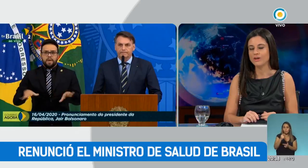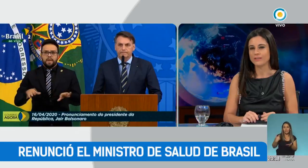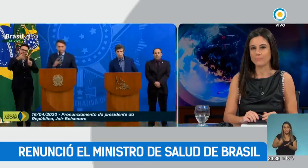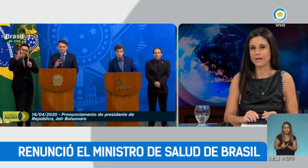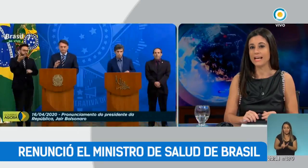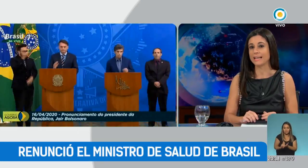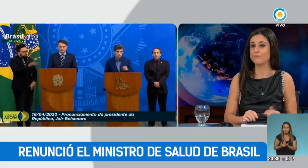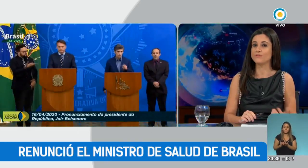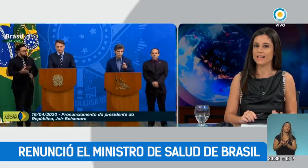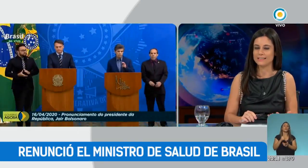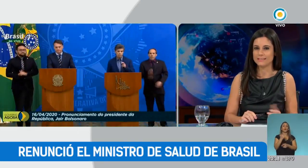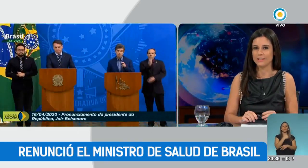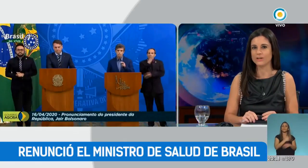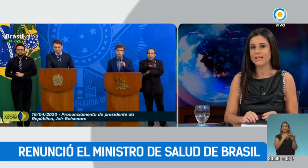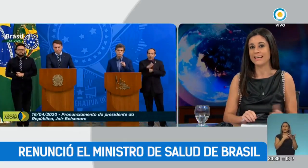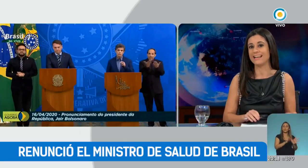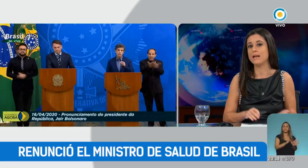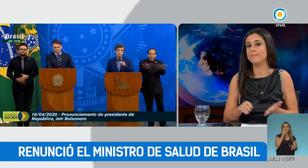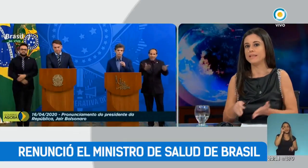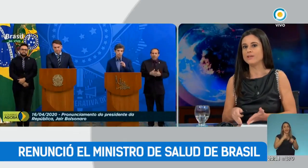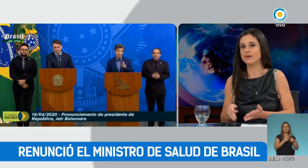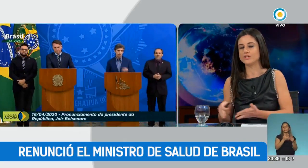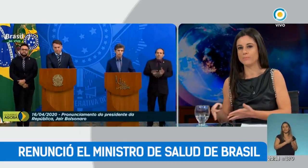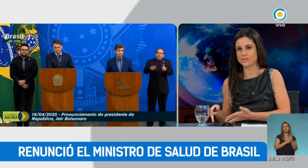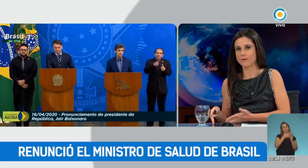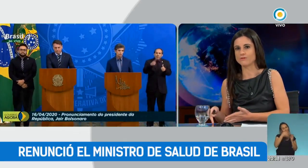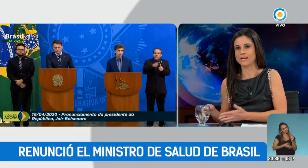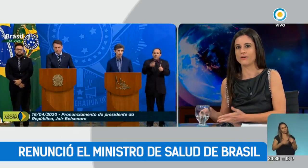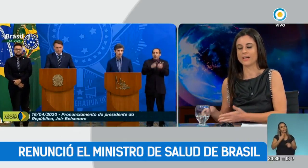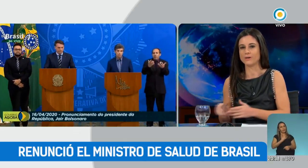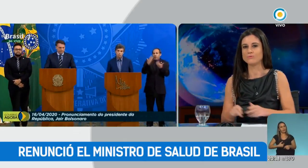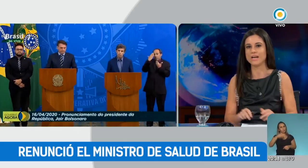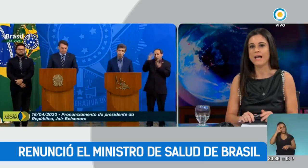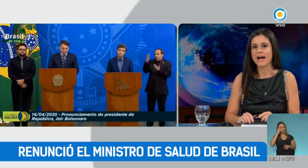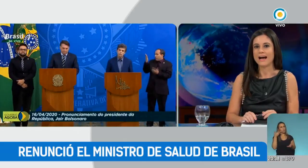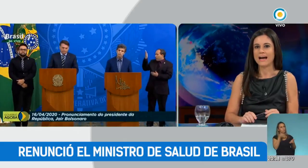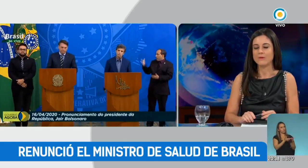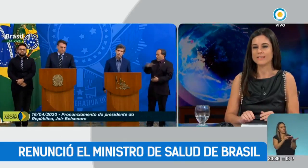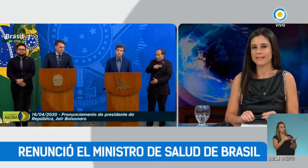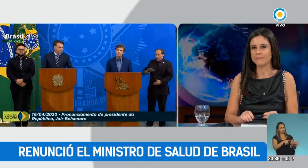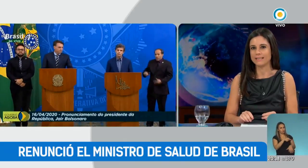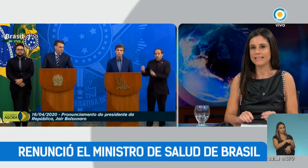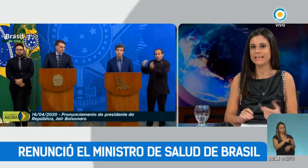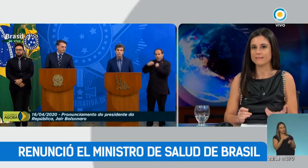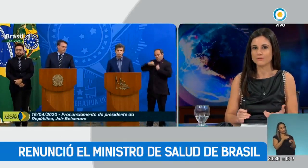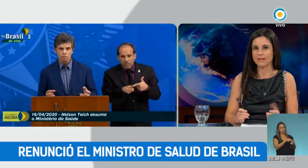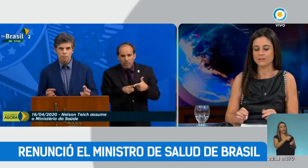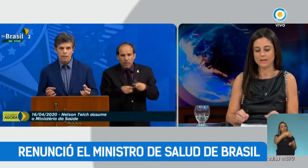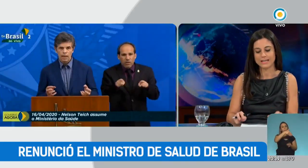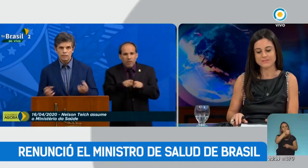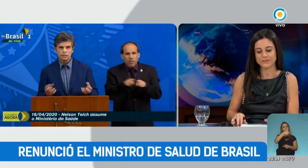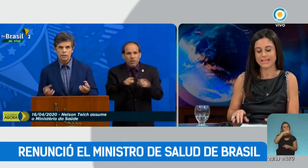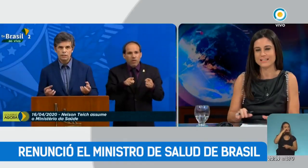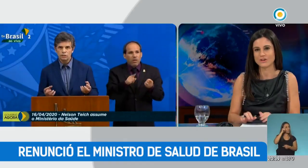asumió después de la renuncia del anterior, en realidad el pedido hecho por Jair Bolsonaro de renuncia a Luis Enrique Mandetta. Estamos